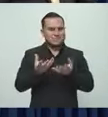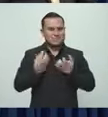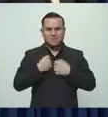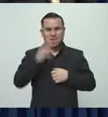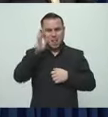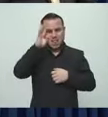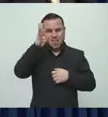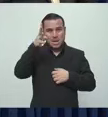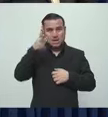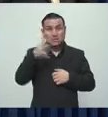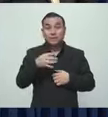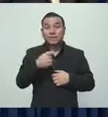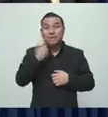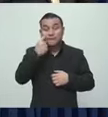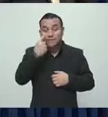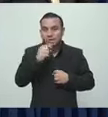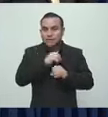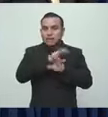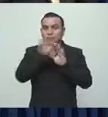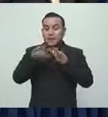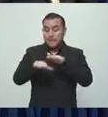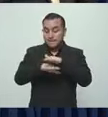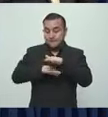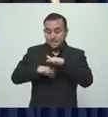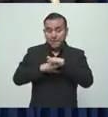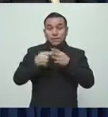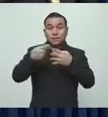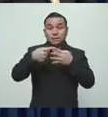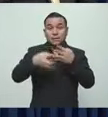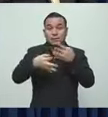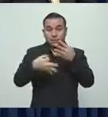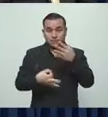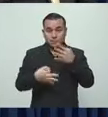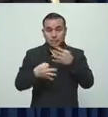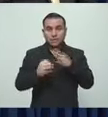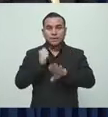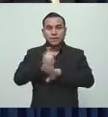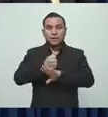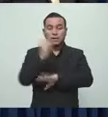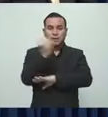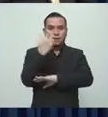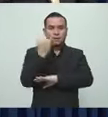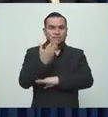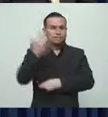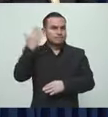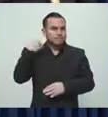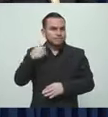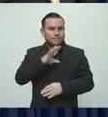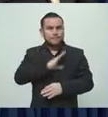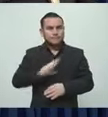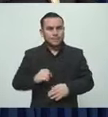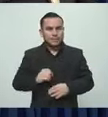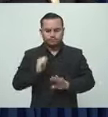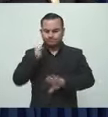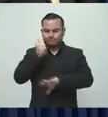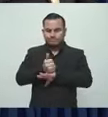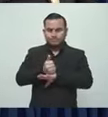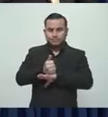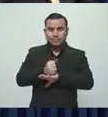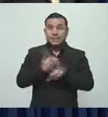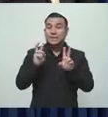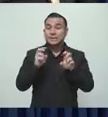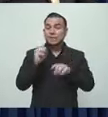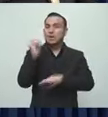más, es lo que la ley nos faculta, es lo que todos los gobiernos en este país, en este tipo de